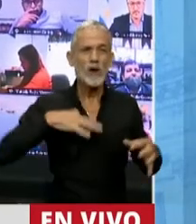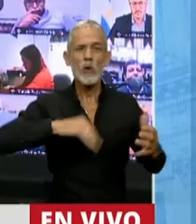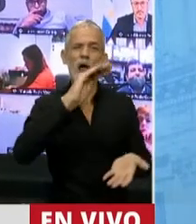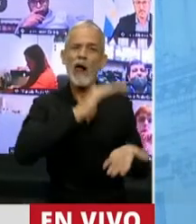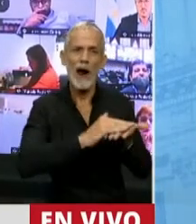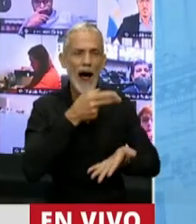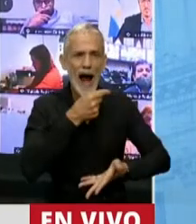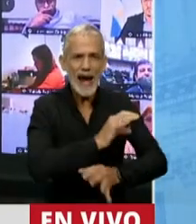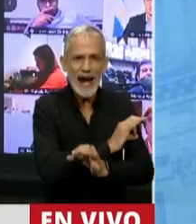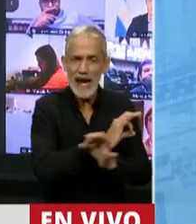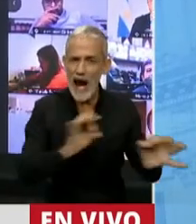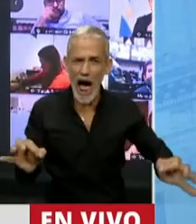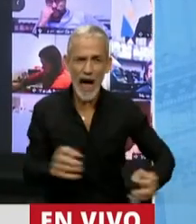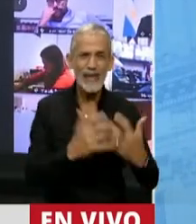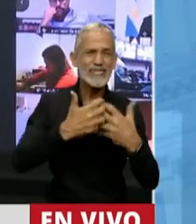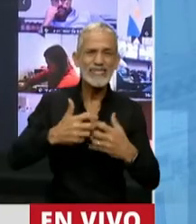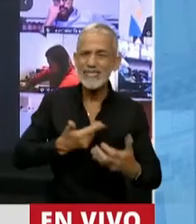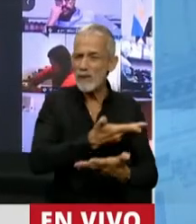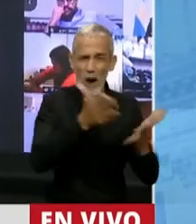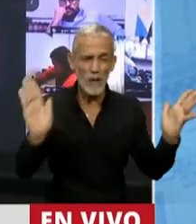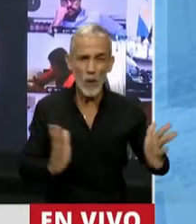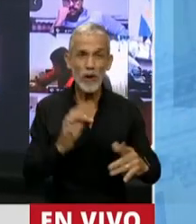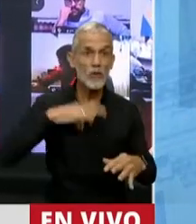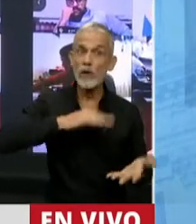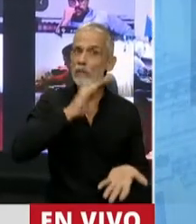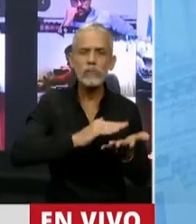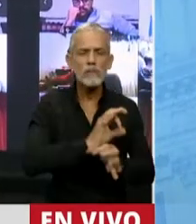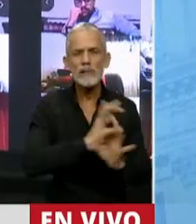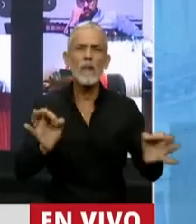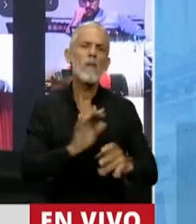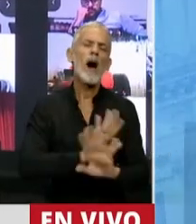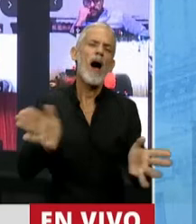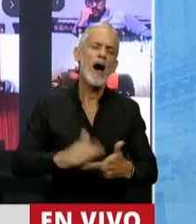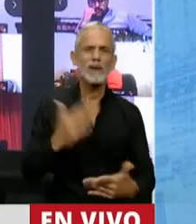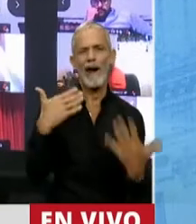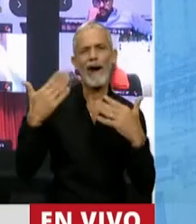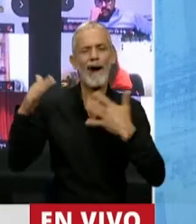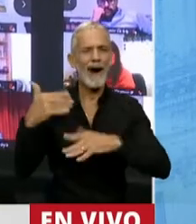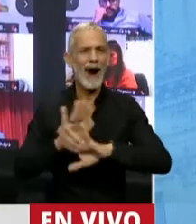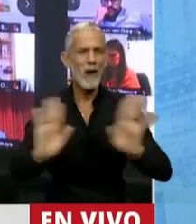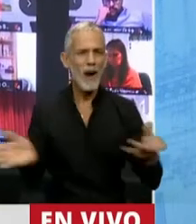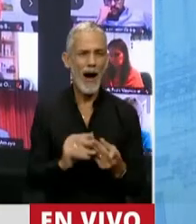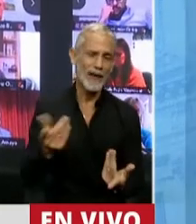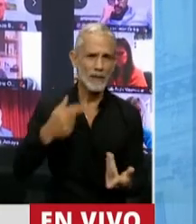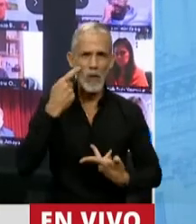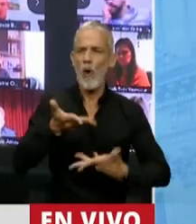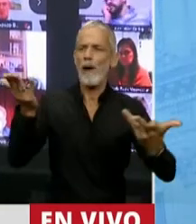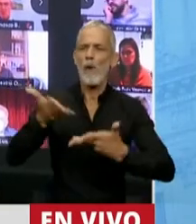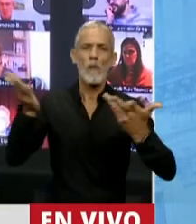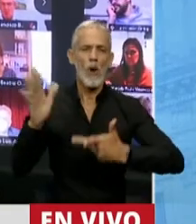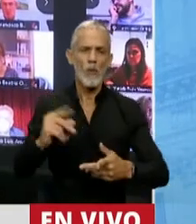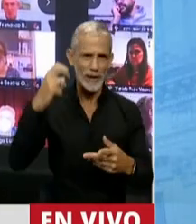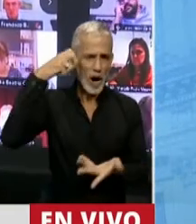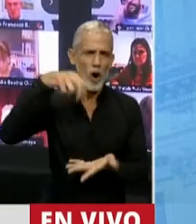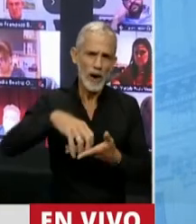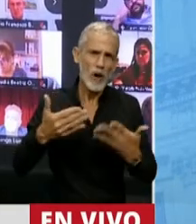del sistema público argentino, terminen con esta pantomima, terminen con esta payasada, y abran el